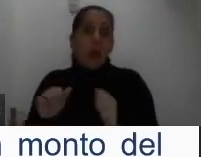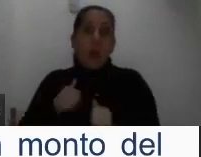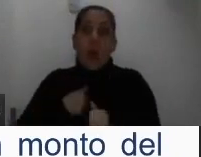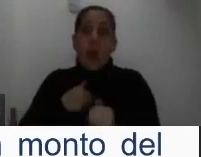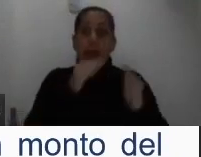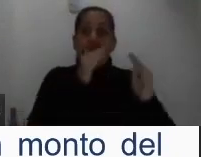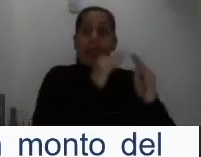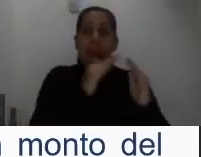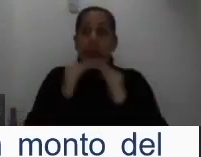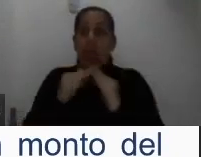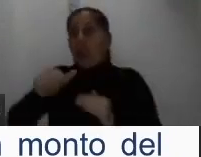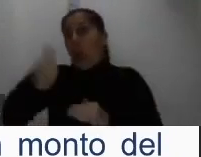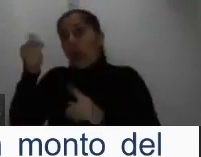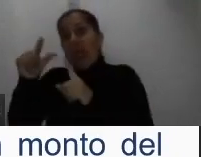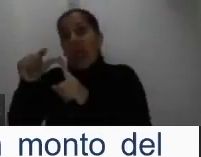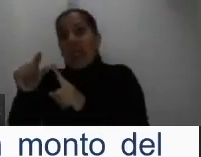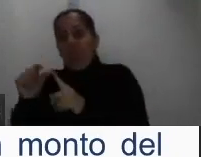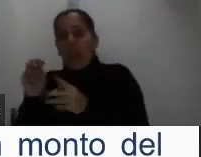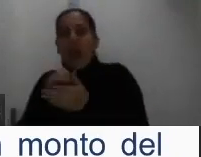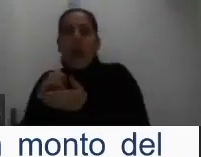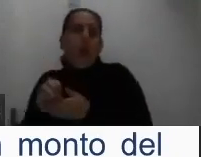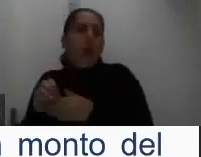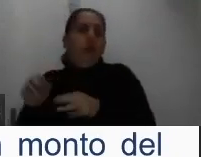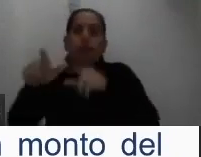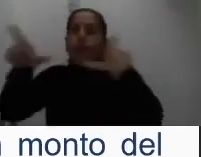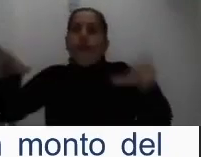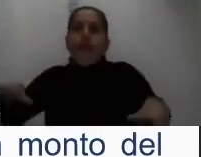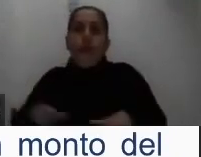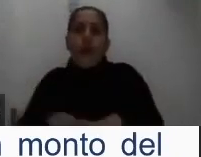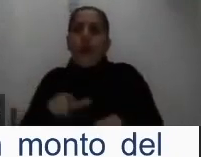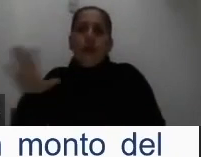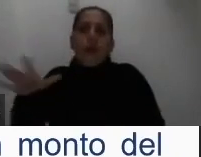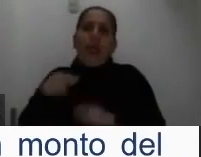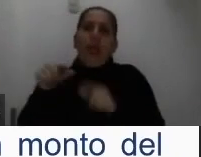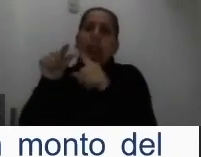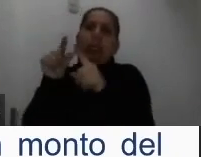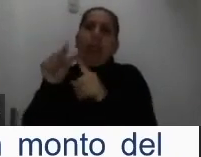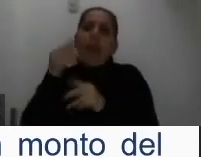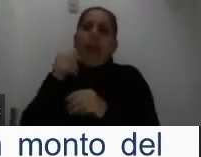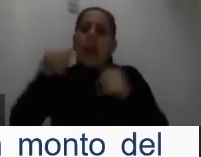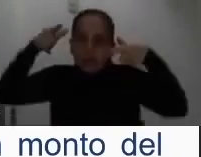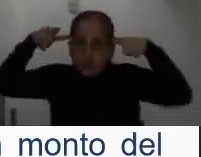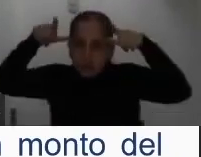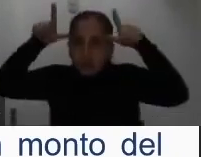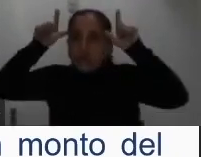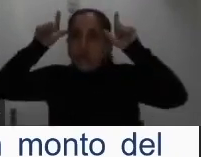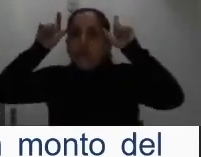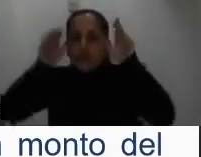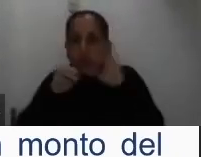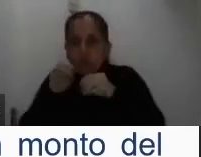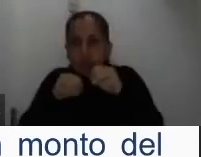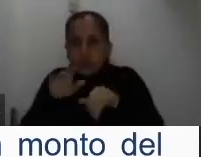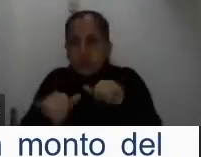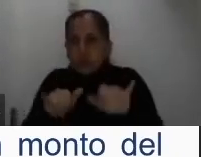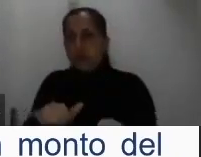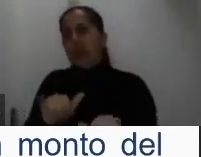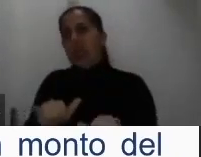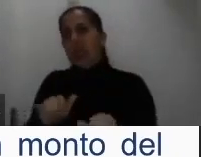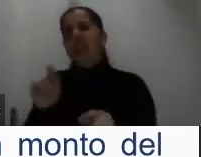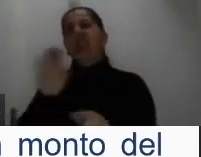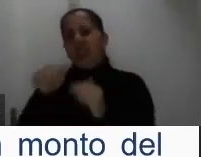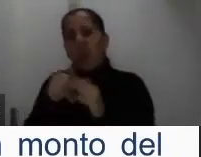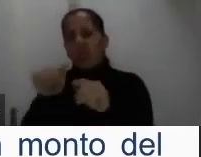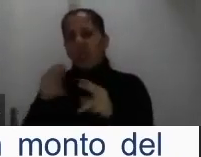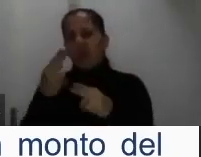o se alquila el lote para pastoreo, ¿verdad? Entonces, todos esos alquileres van en esta